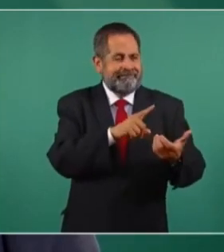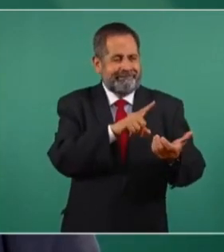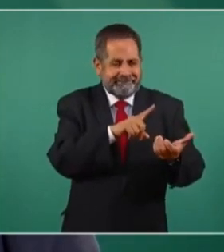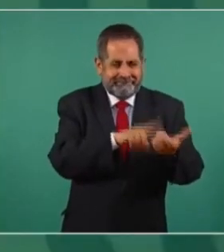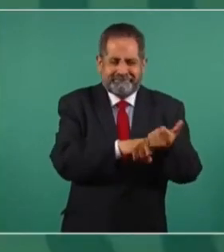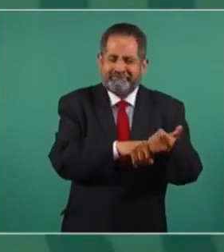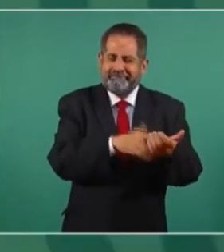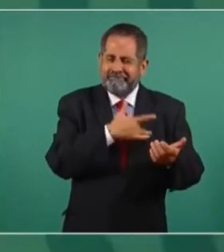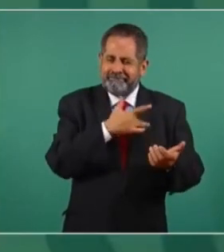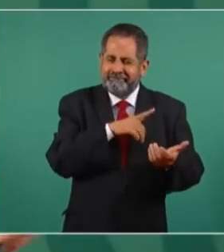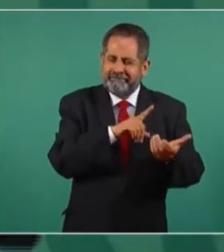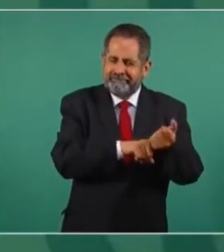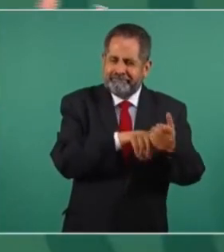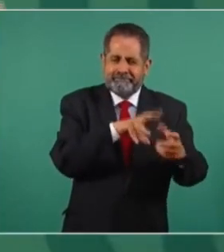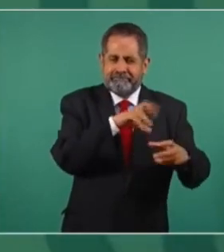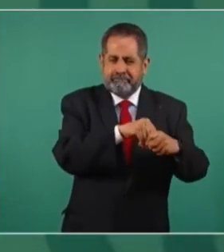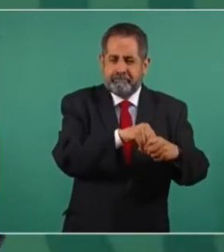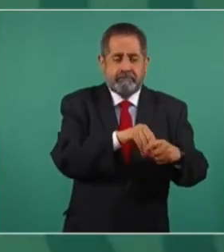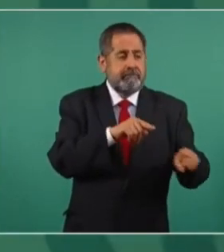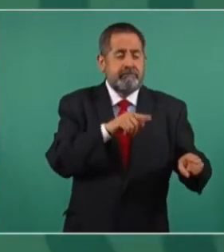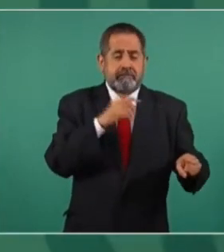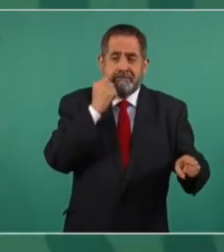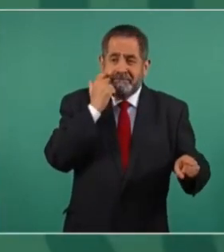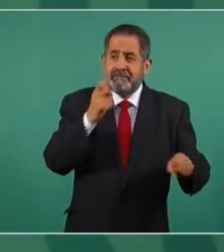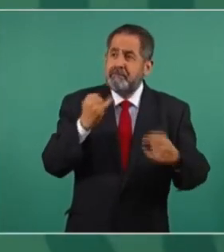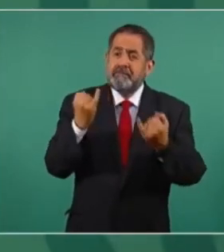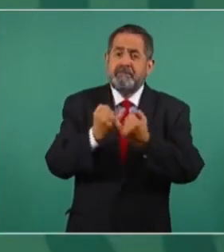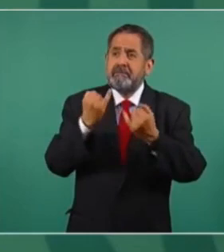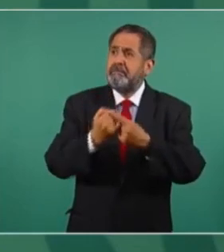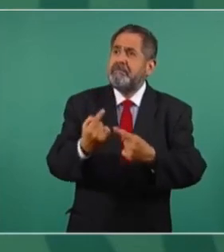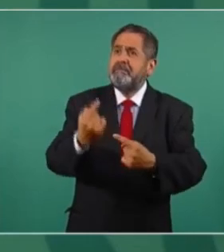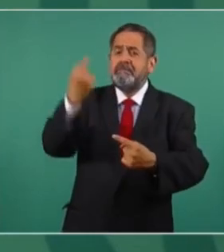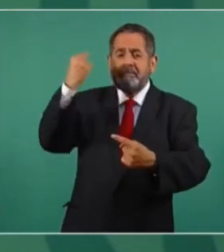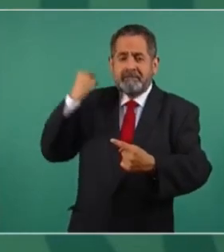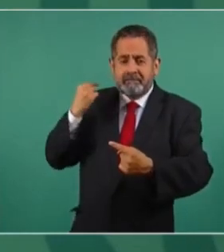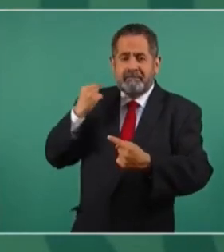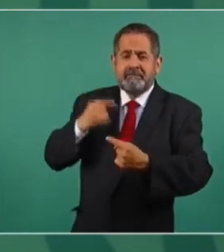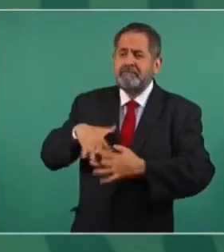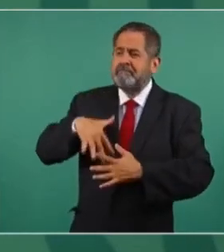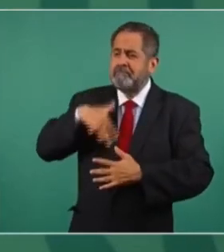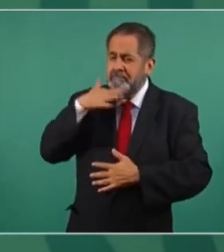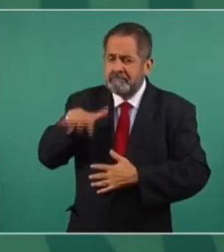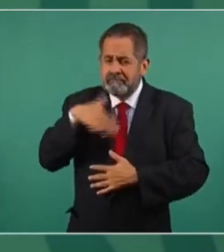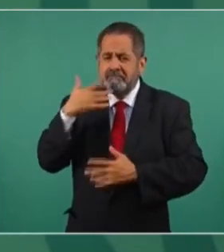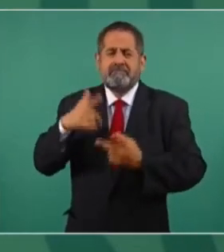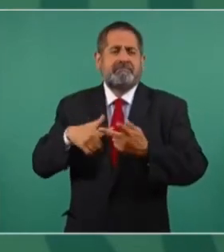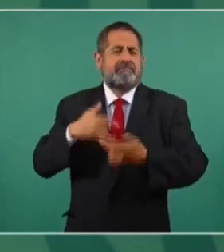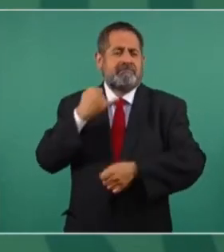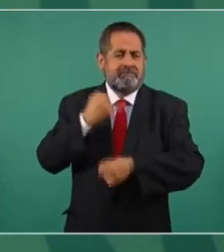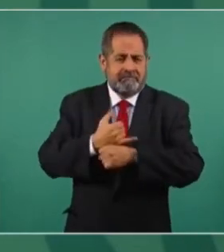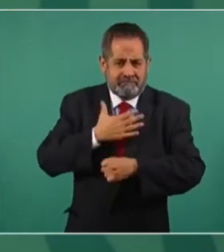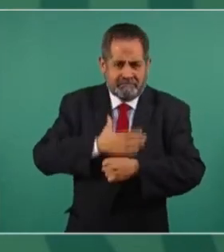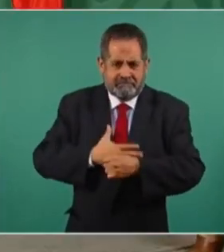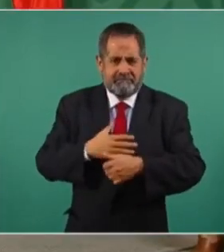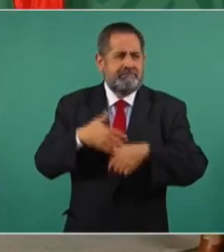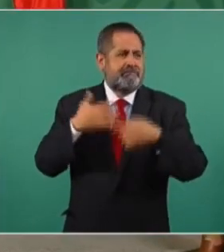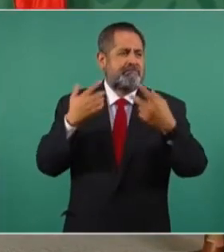de que continúe el mismo régimen de corrupción, de injusticias, de privilegios